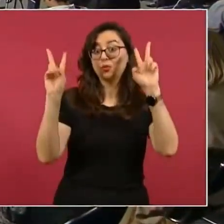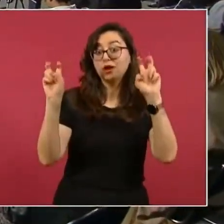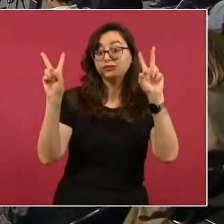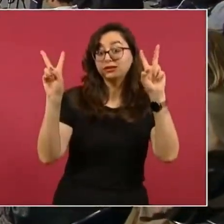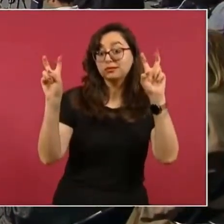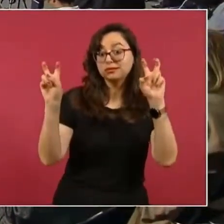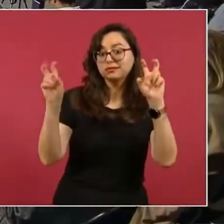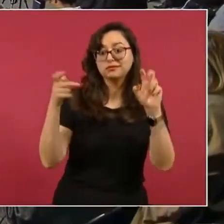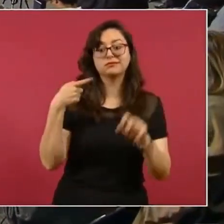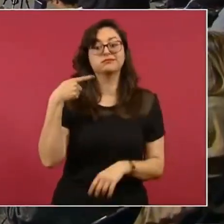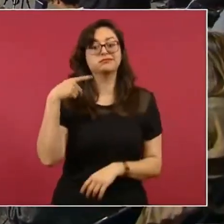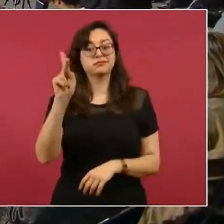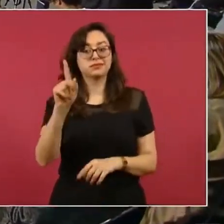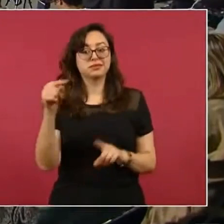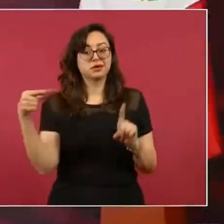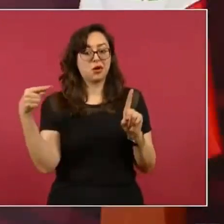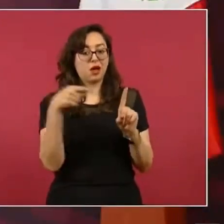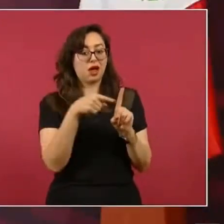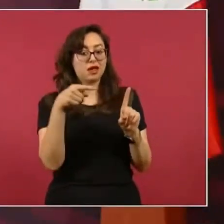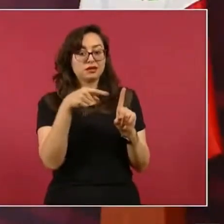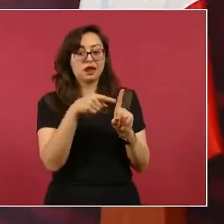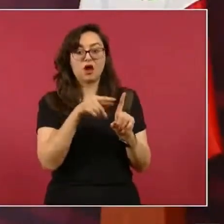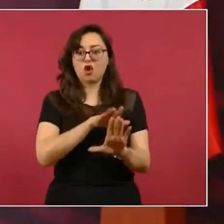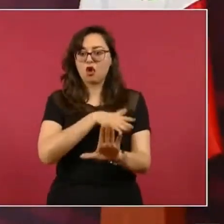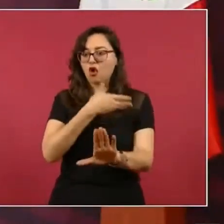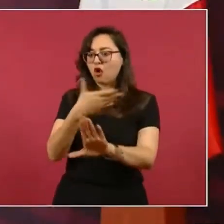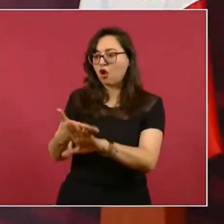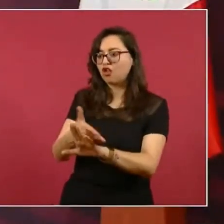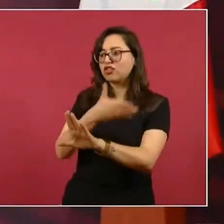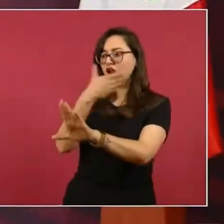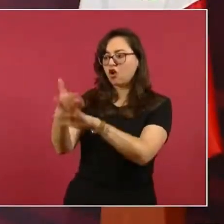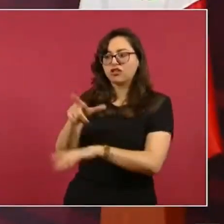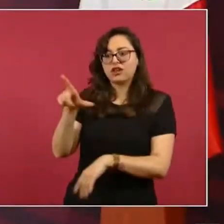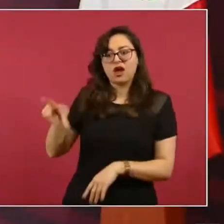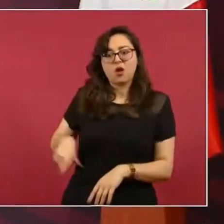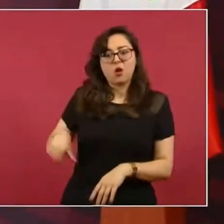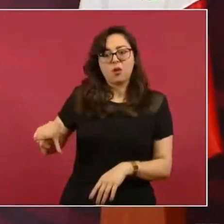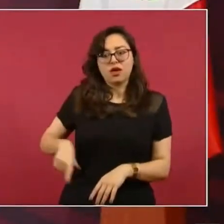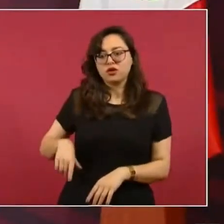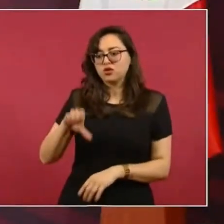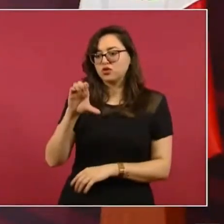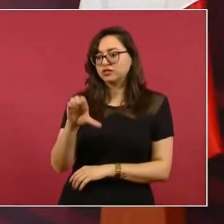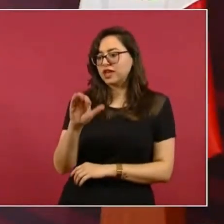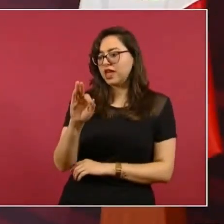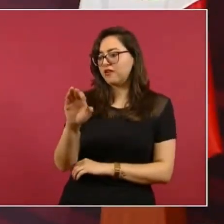Y luego se va. A trabajar. A una empresa. sector privado. Bueno.